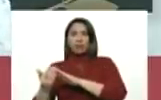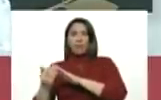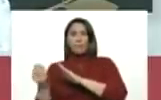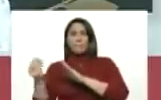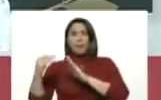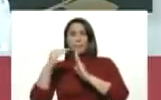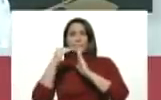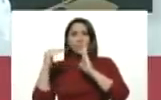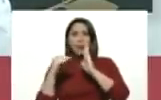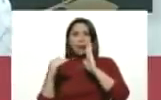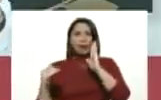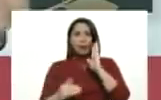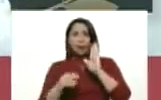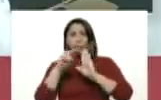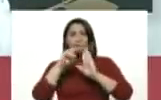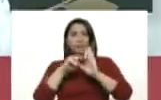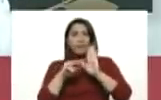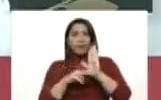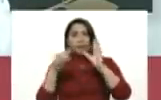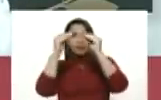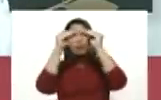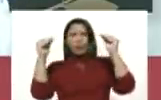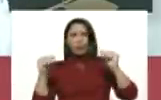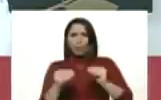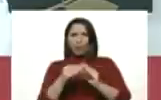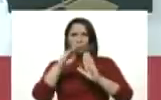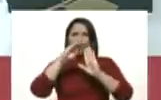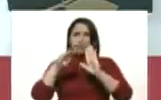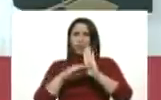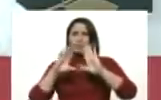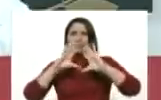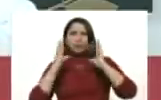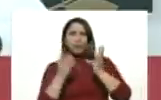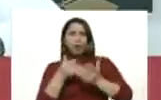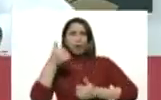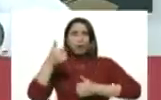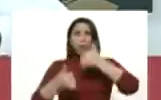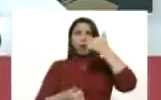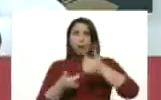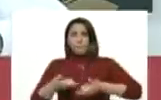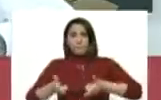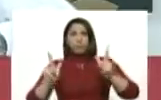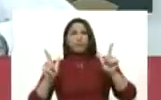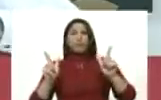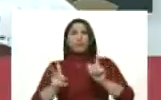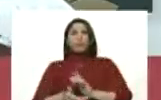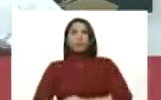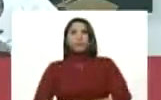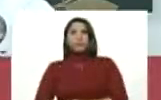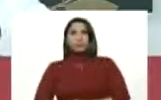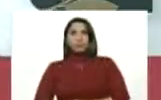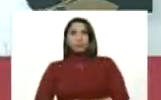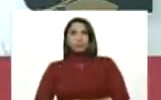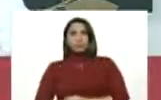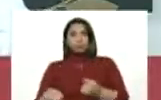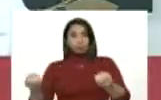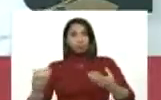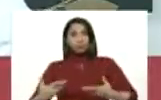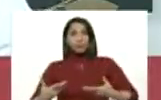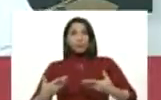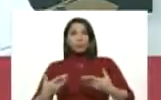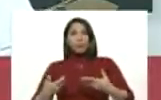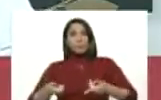nivel, de acuerdo a los parámetros mundiales, lo cual nos permitiera darnos esa posibilidad de la